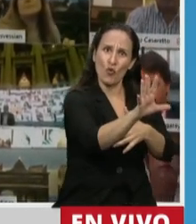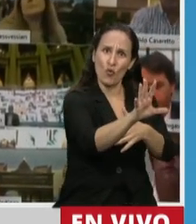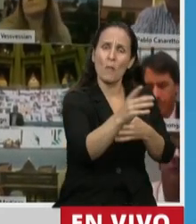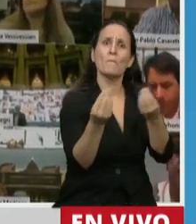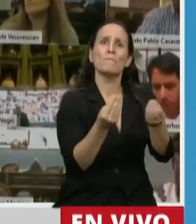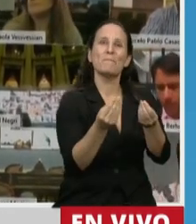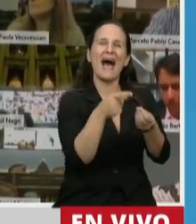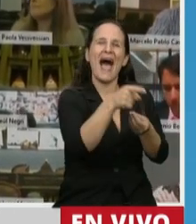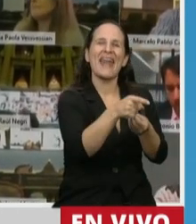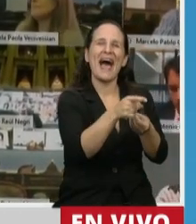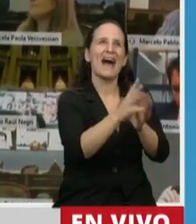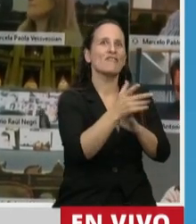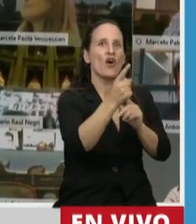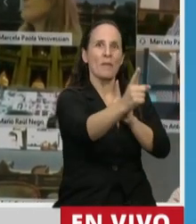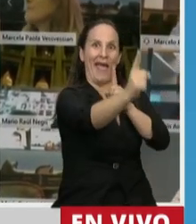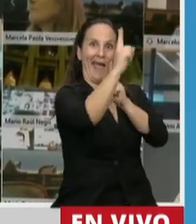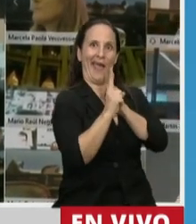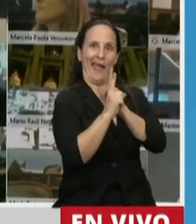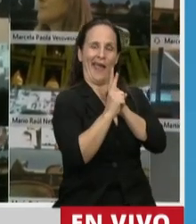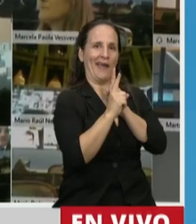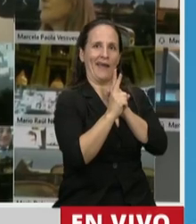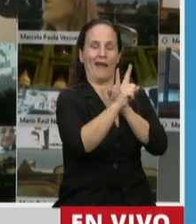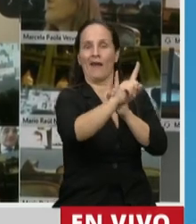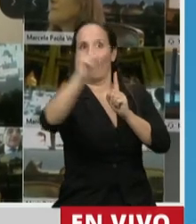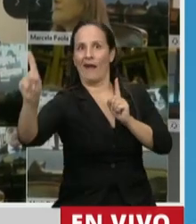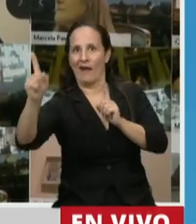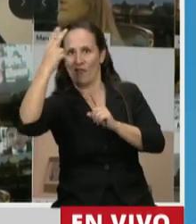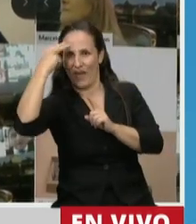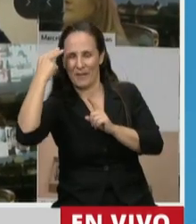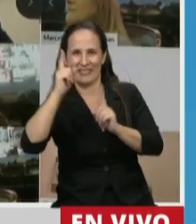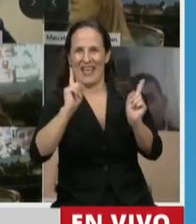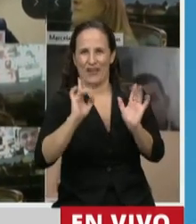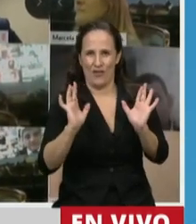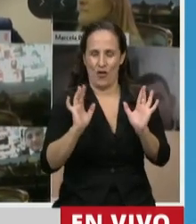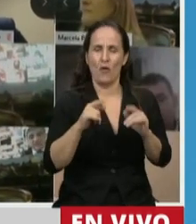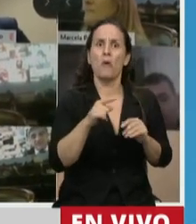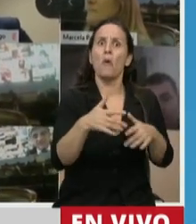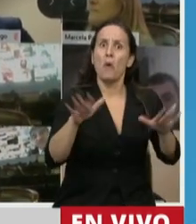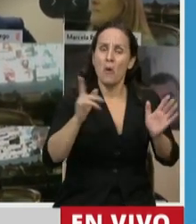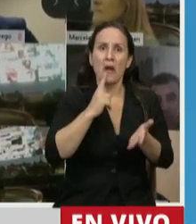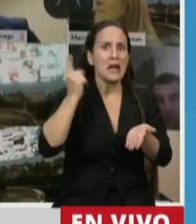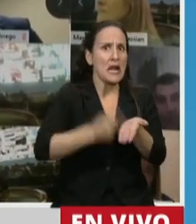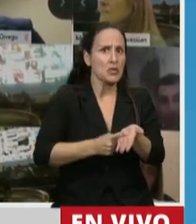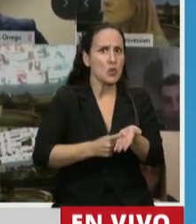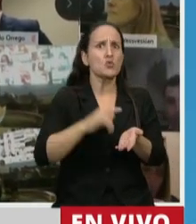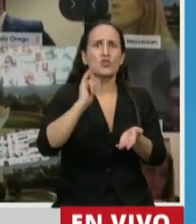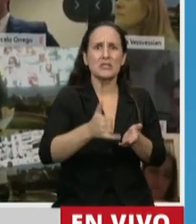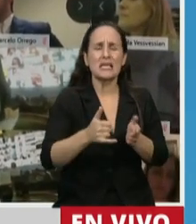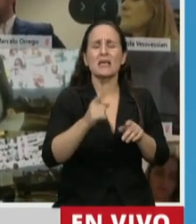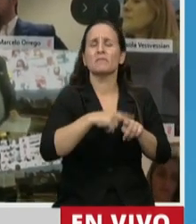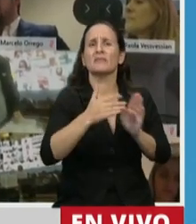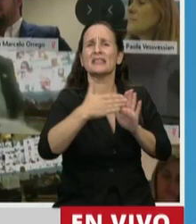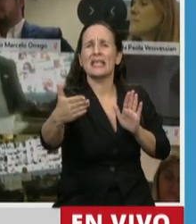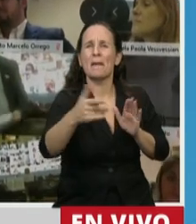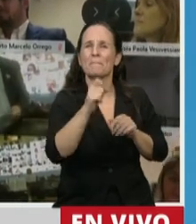que el paciente se dirija hacia el médico y luego a la farmacia. Esta situación, según la resolución, durará lo de la pandemia.